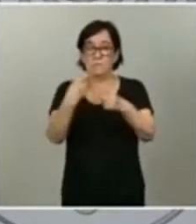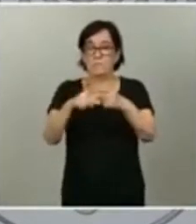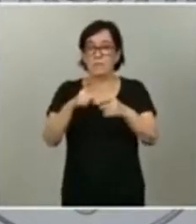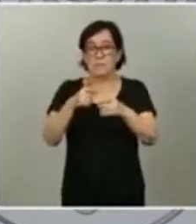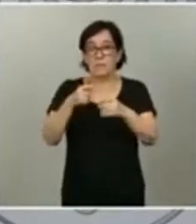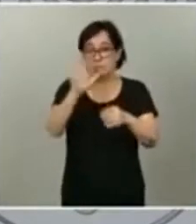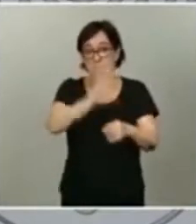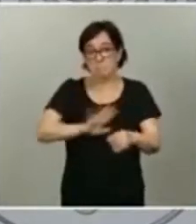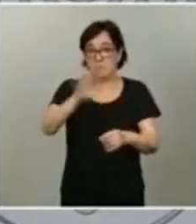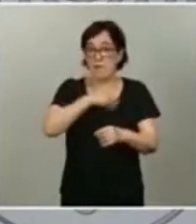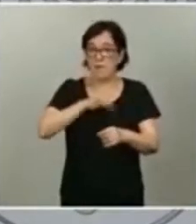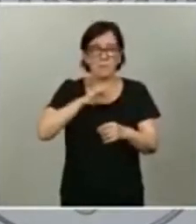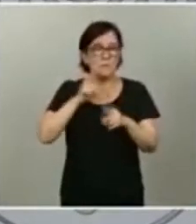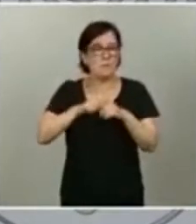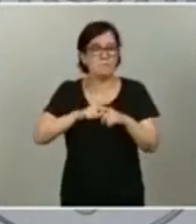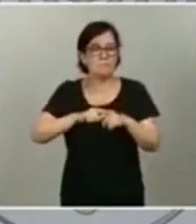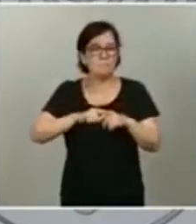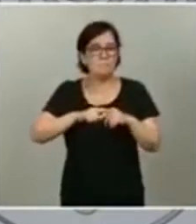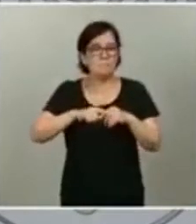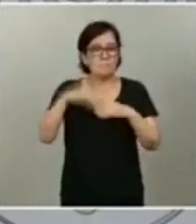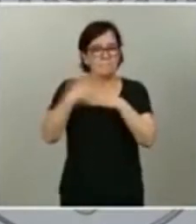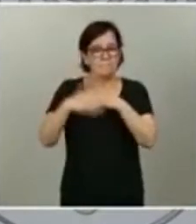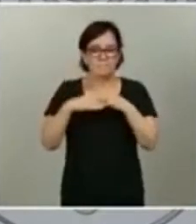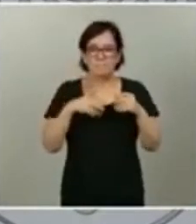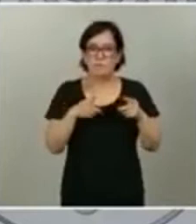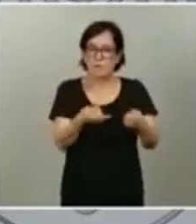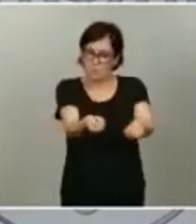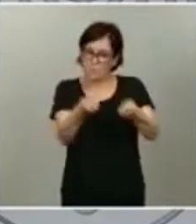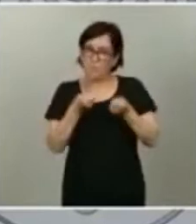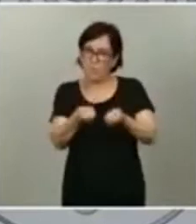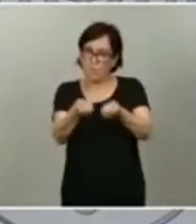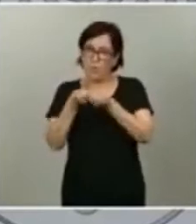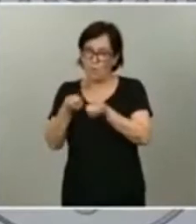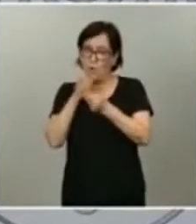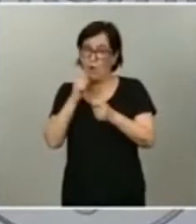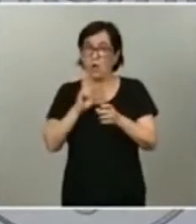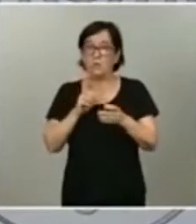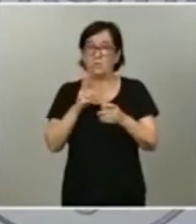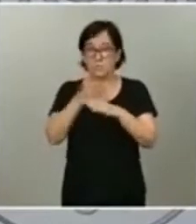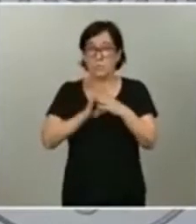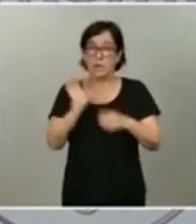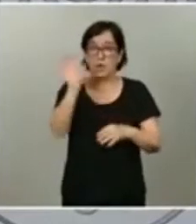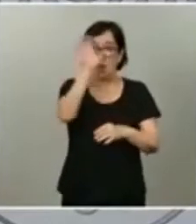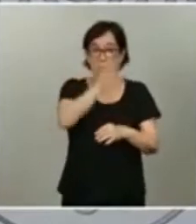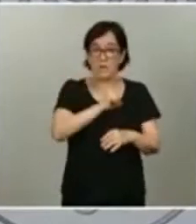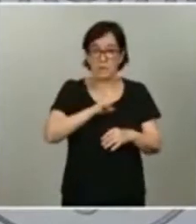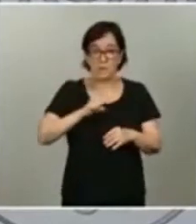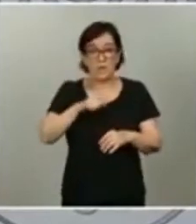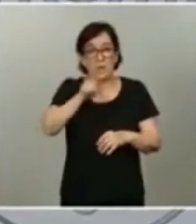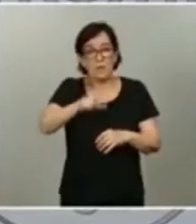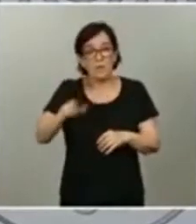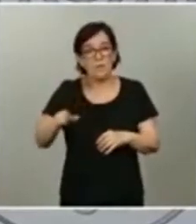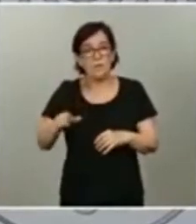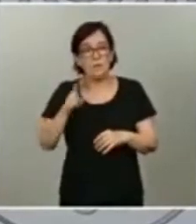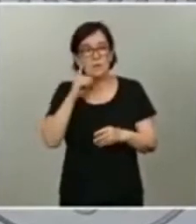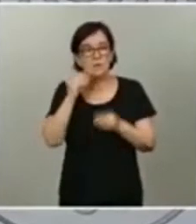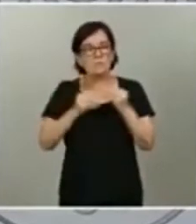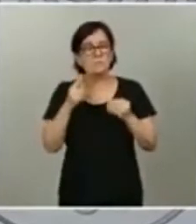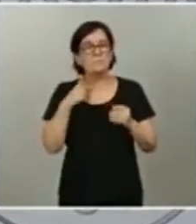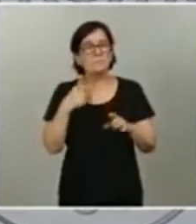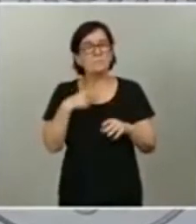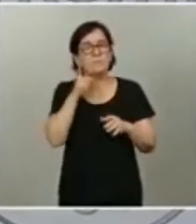se atajen de forma precoz por parte de las comunidades autónomas y que los ciudadanos mantengamos las